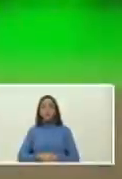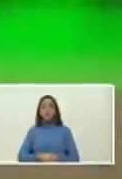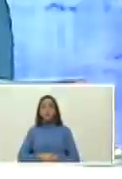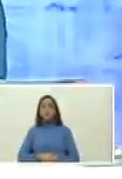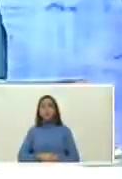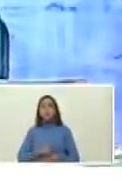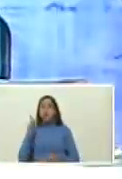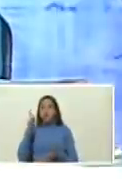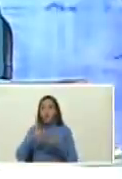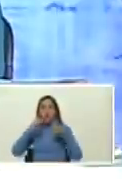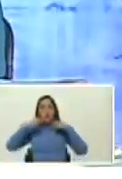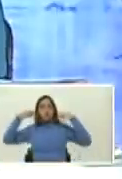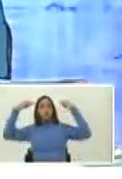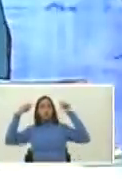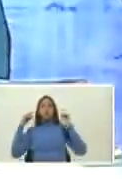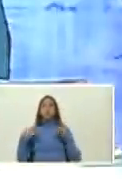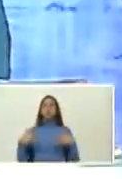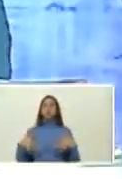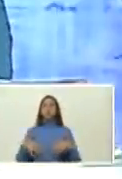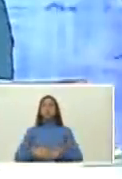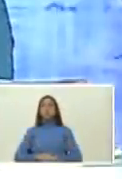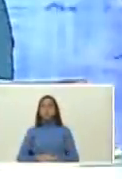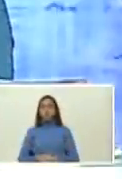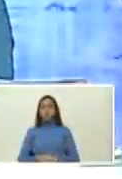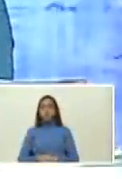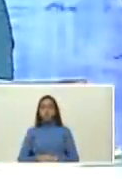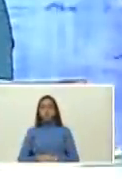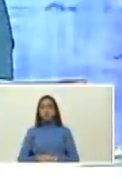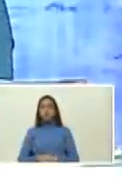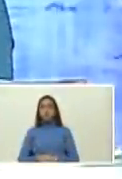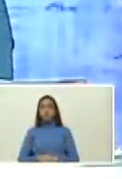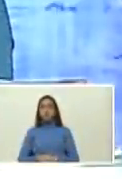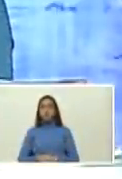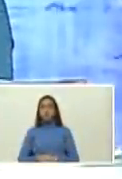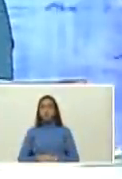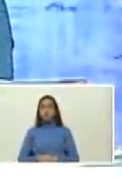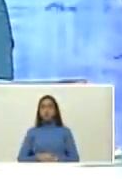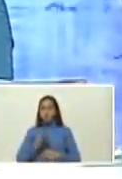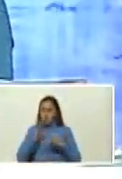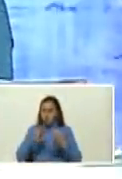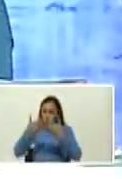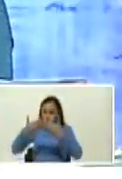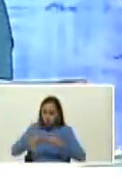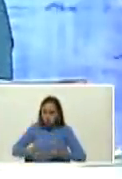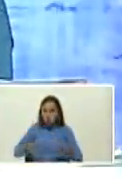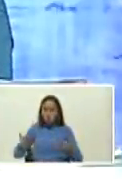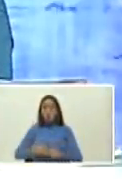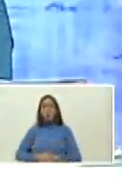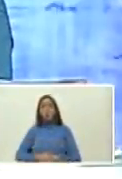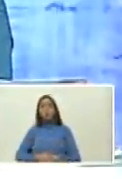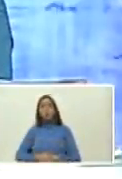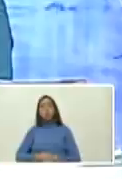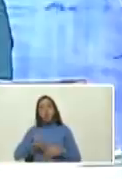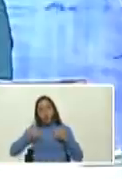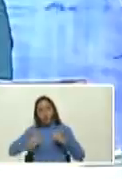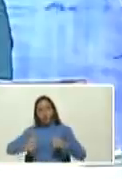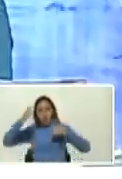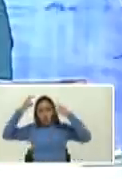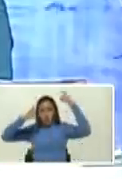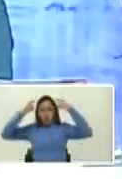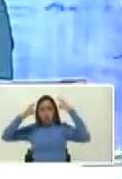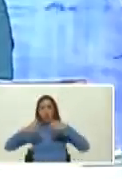viene sonriente ¿verdad? muerte para Nicolás Maduro Moros un digno hijo de Chávez